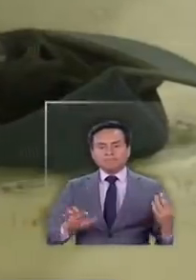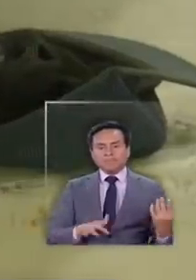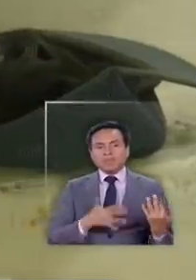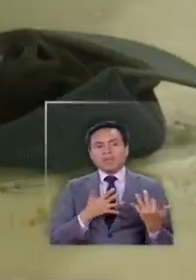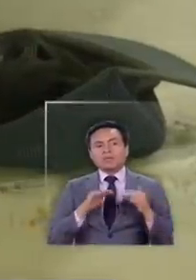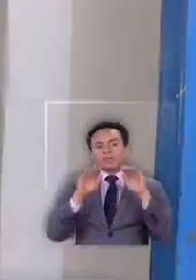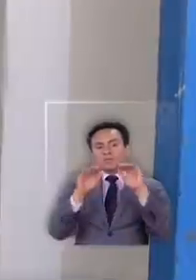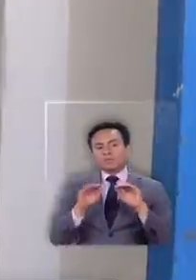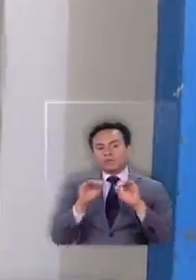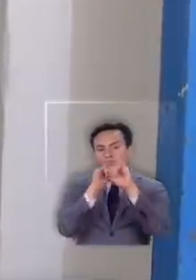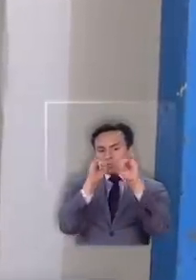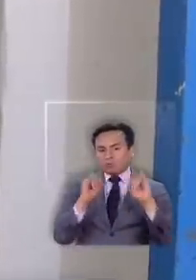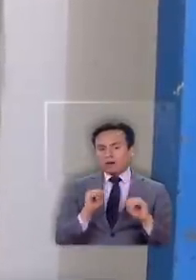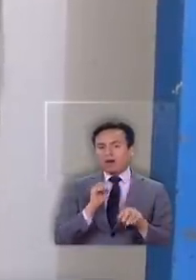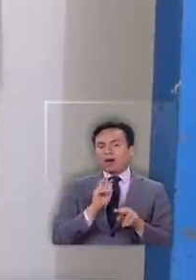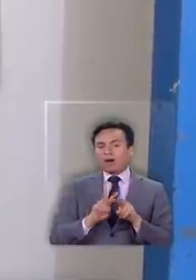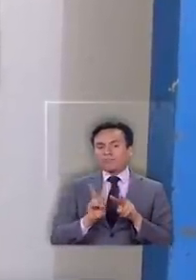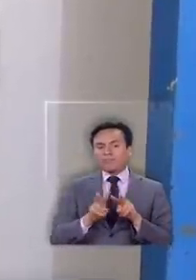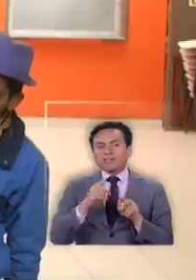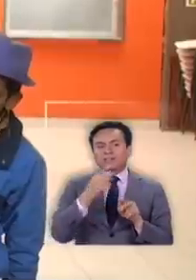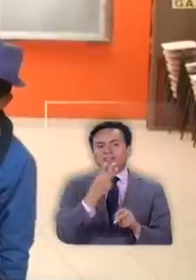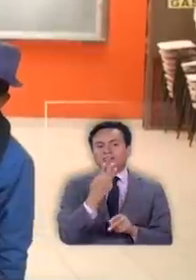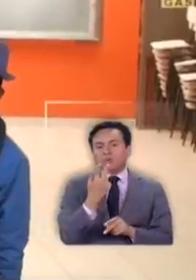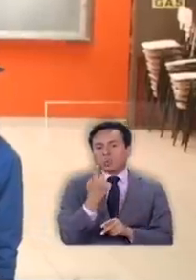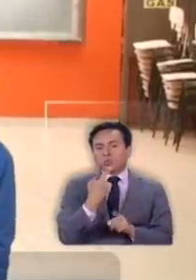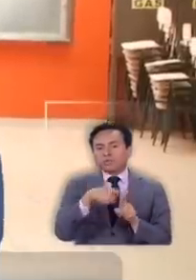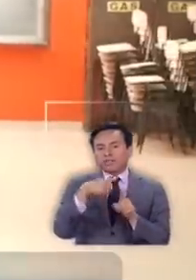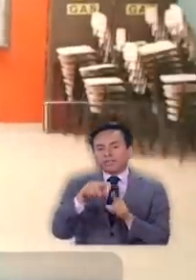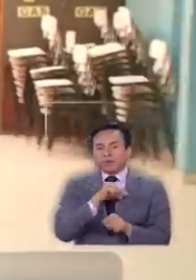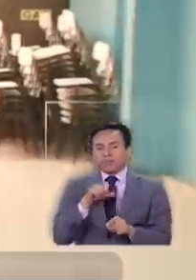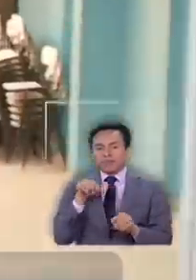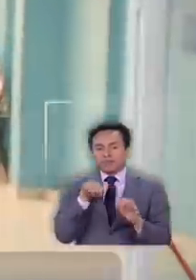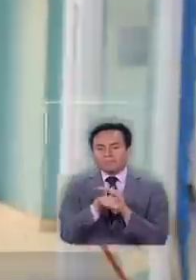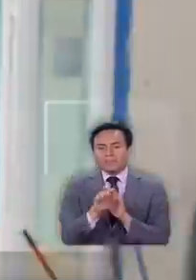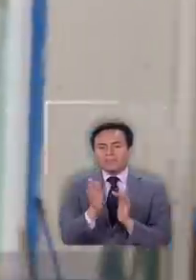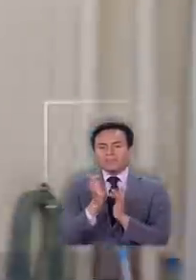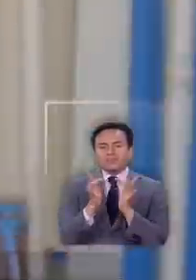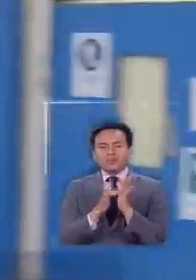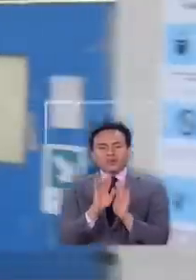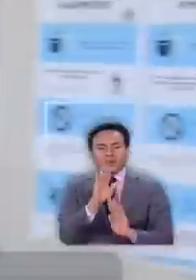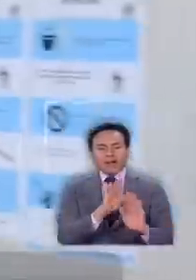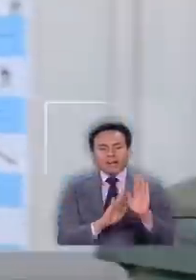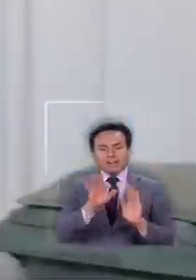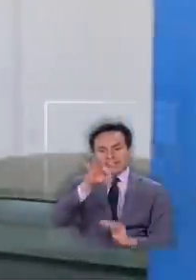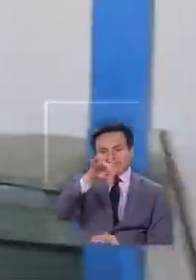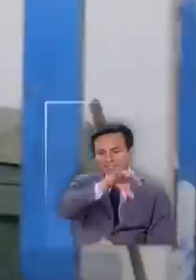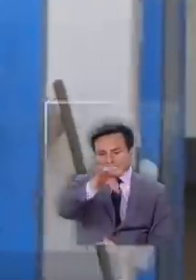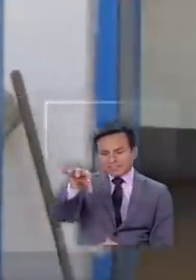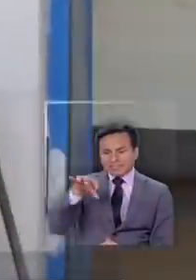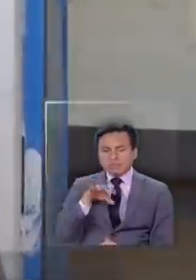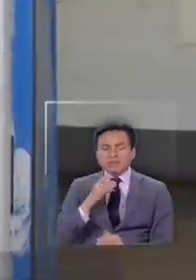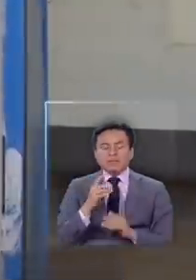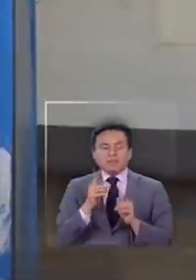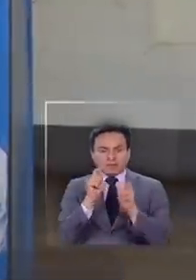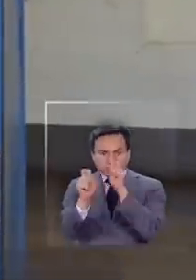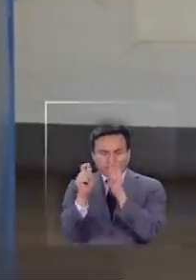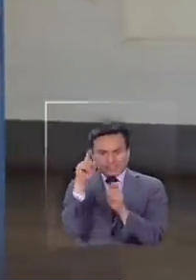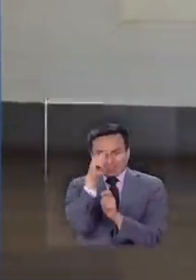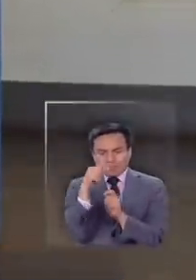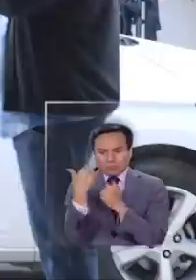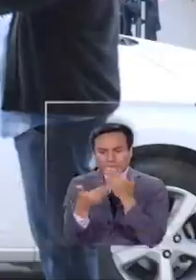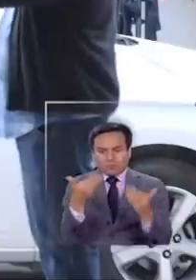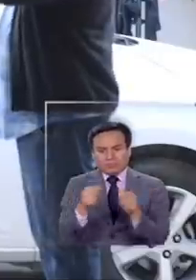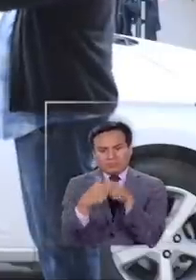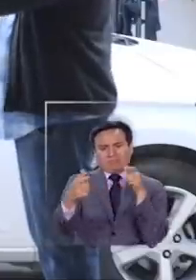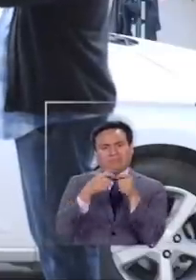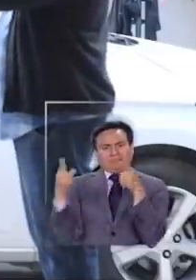bajo el mismo esquema están funcionando hoy las otras 31 pederías del hogar de Cristo todas con la misma amenaza de enfrentar un contagio